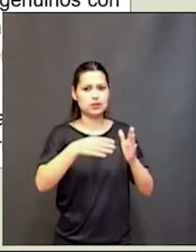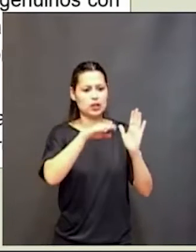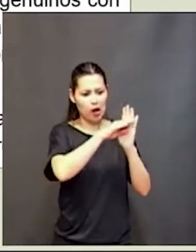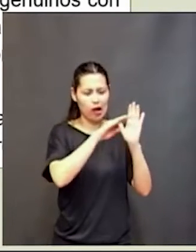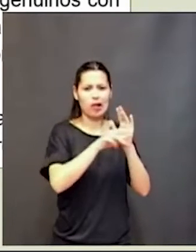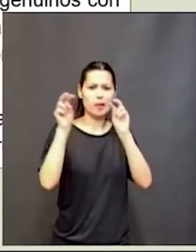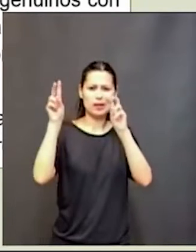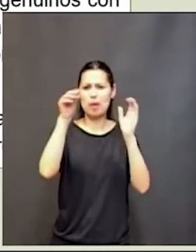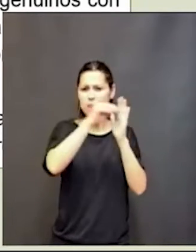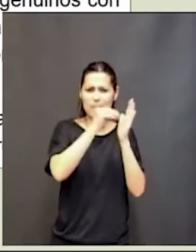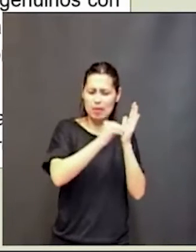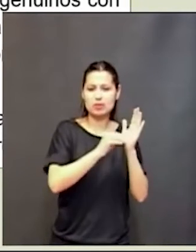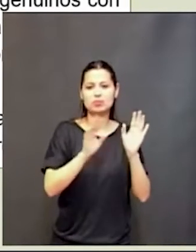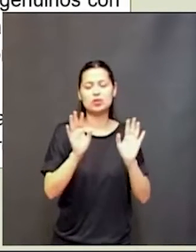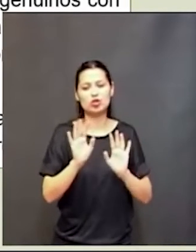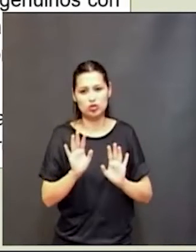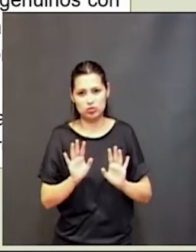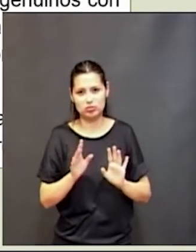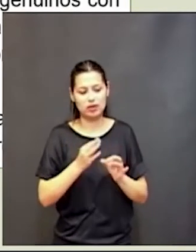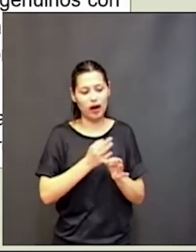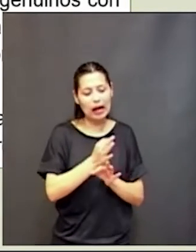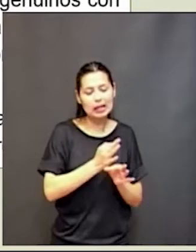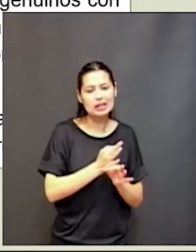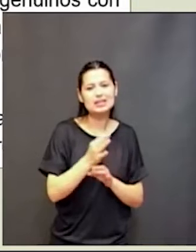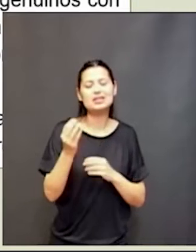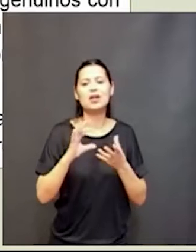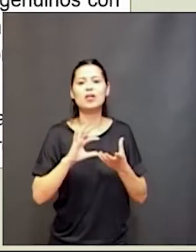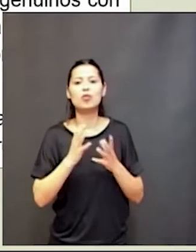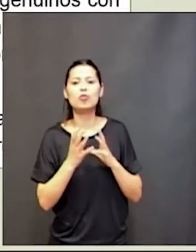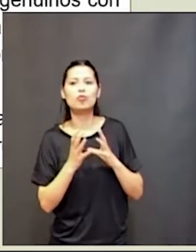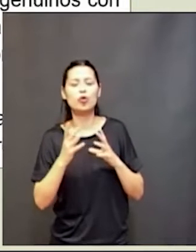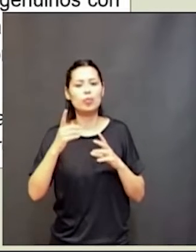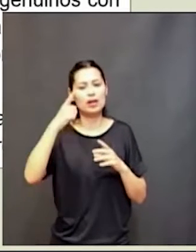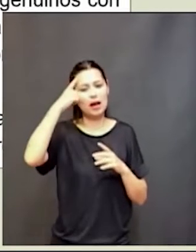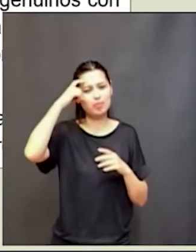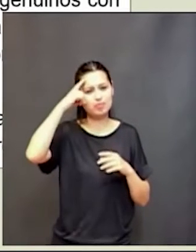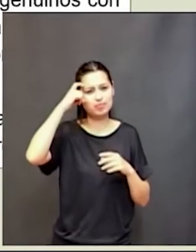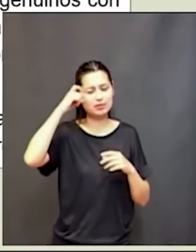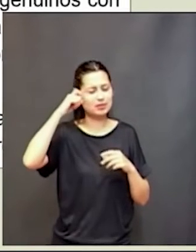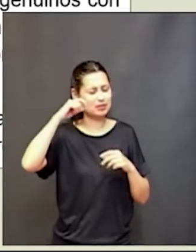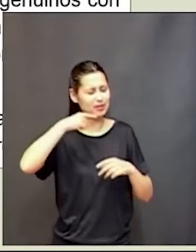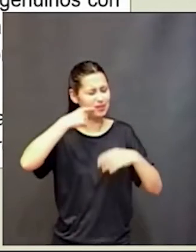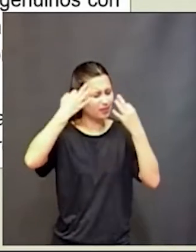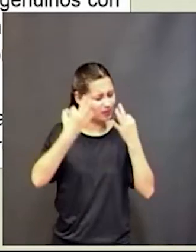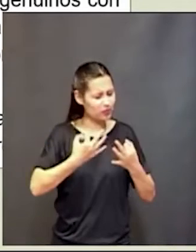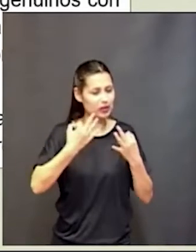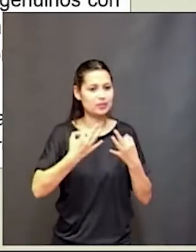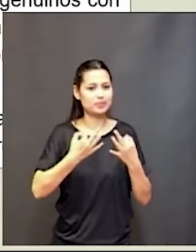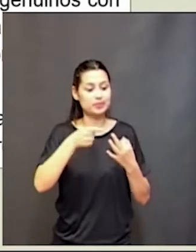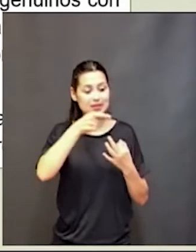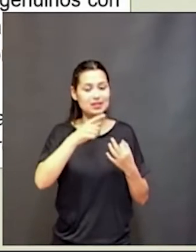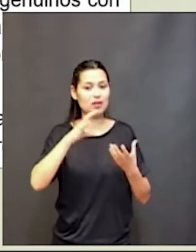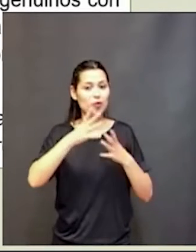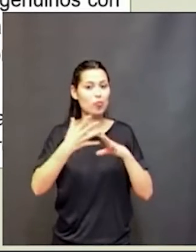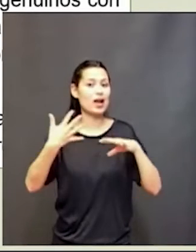pero enseñar implica enseñar a lograr un aprendizaje efectivo y ese también debe ser inclusivo, ¿por qué?